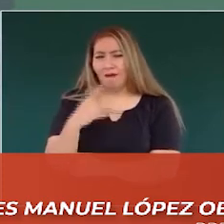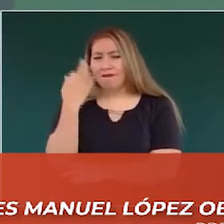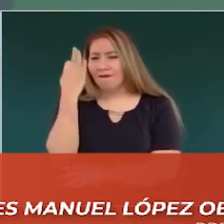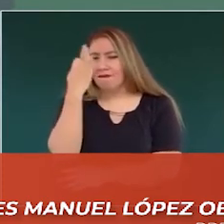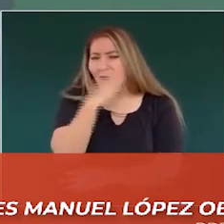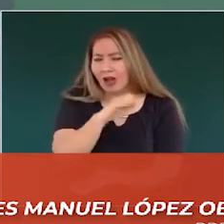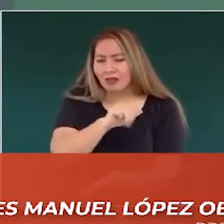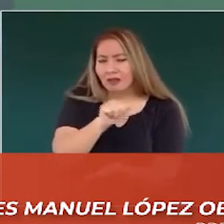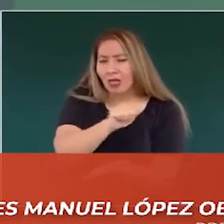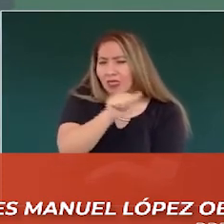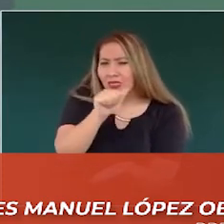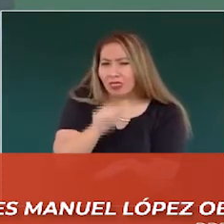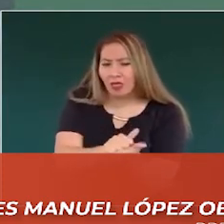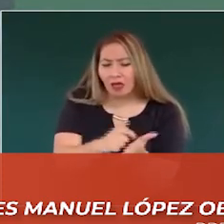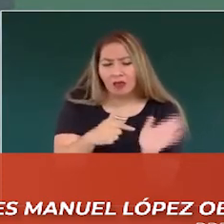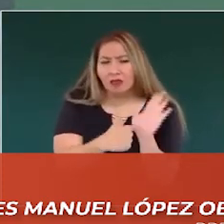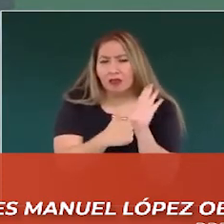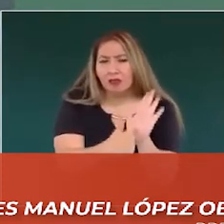actas,